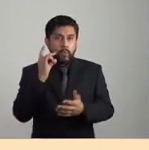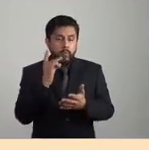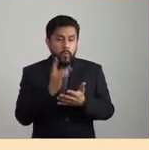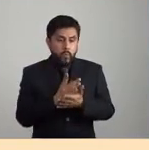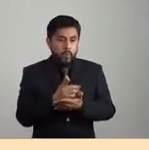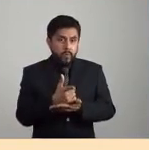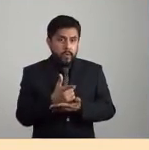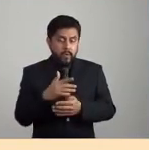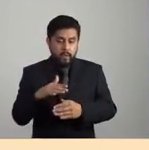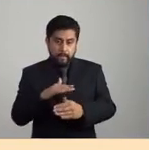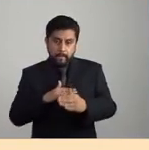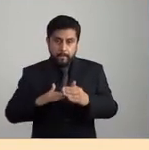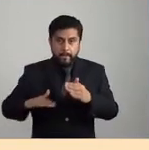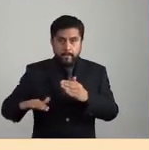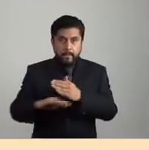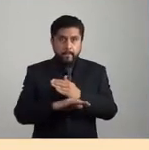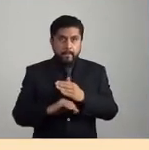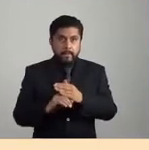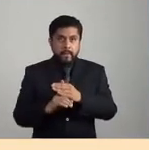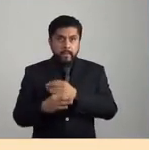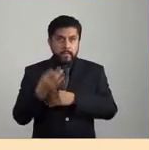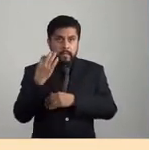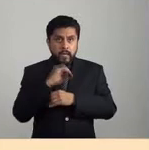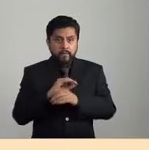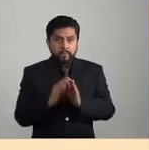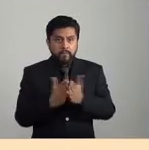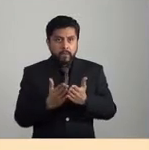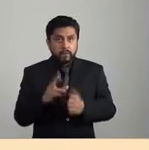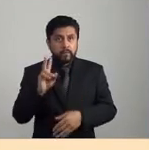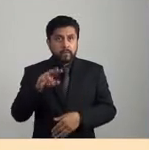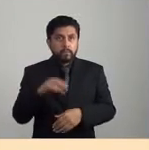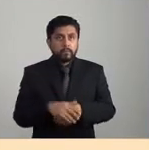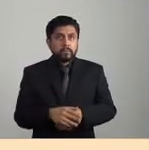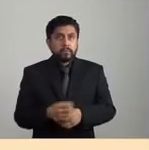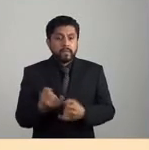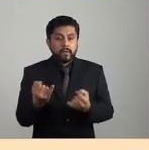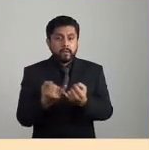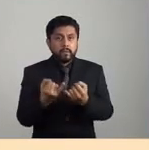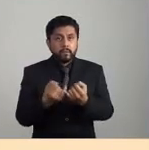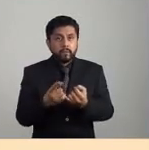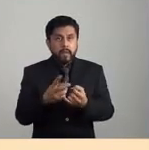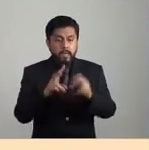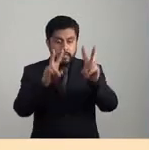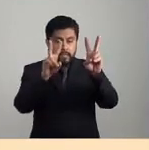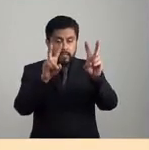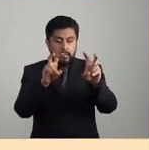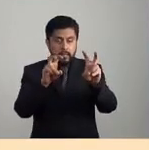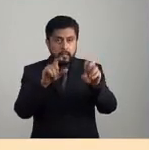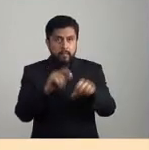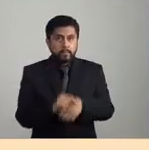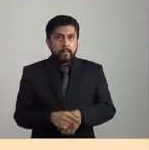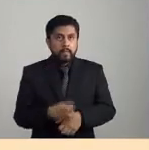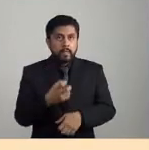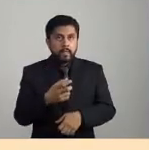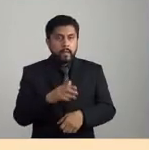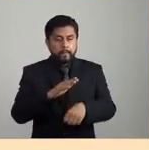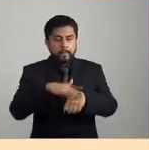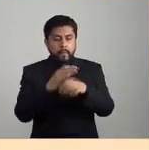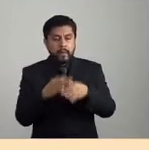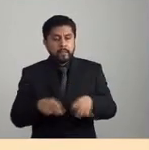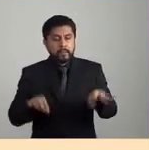fondo de esta presentación, sino yo creo uno de los temas que puede resultar fundamental